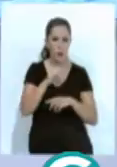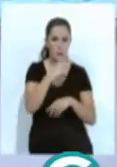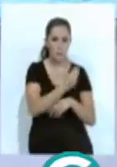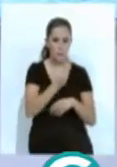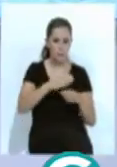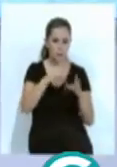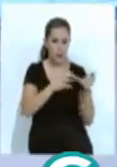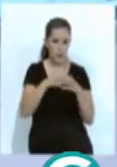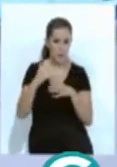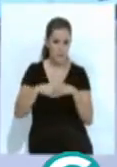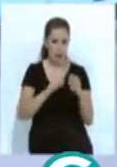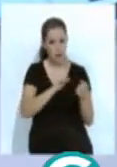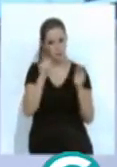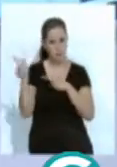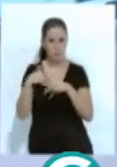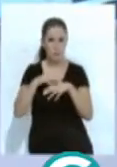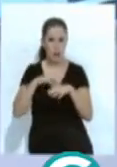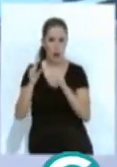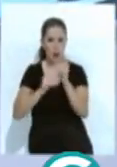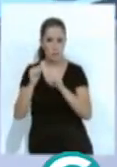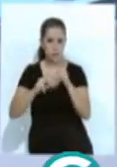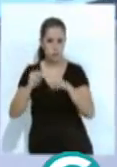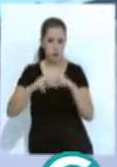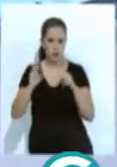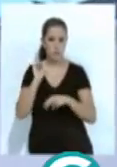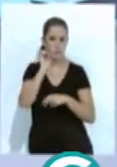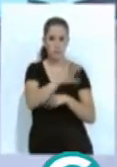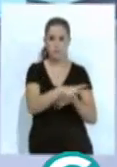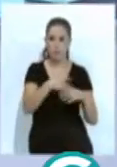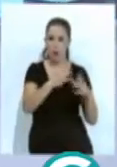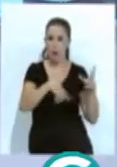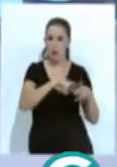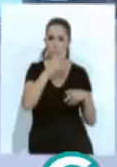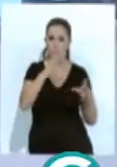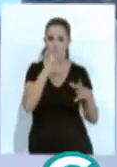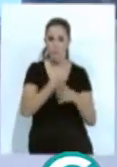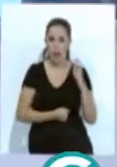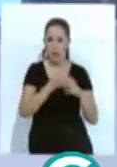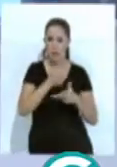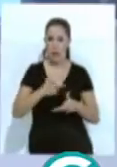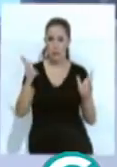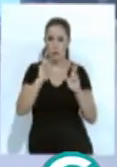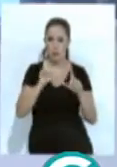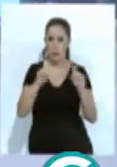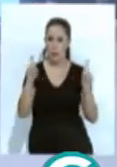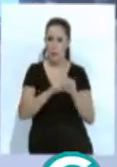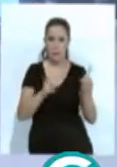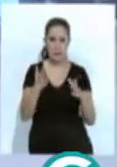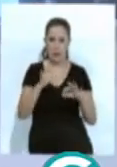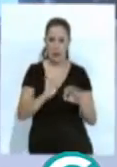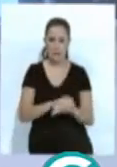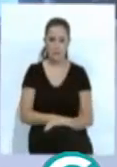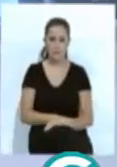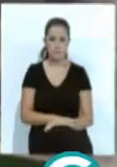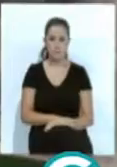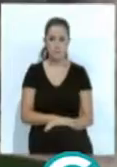iban a ser trasladadas para su restauración fueron arrojadas a la escombrera por error y sin autorización de la empresa encargada de la obra.